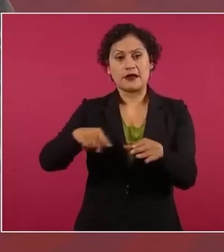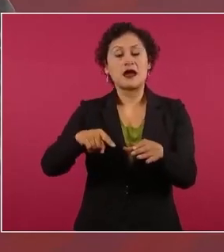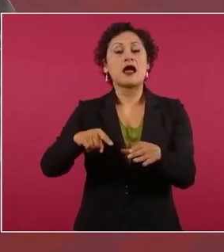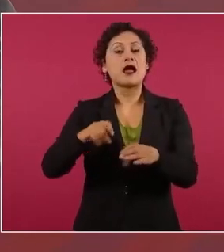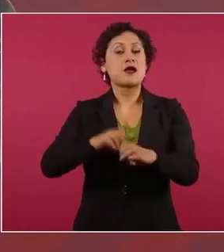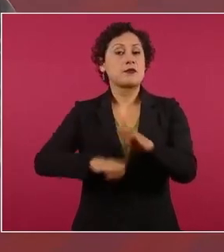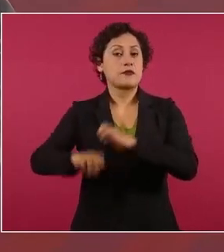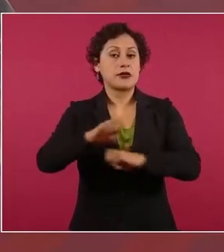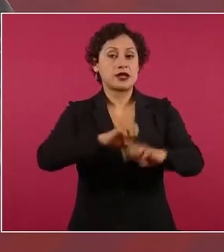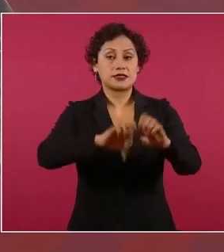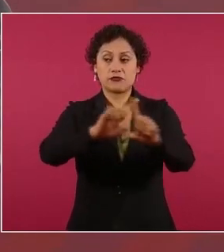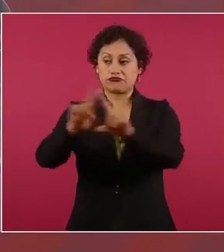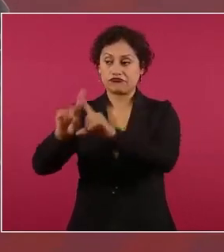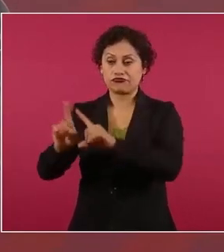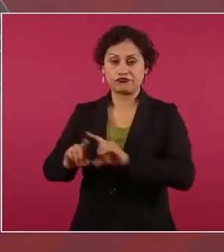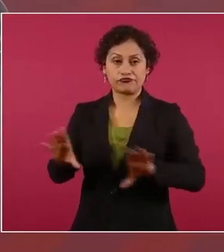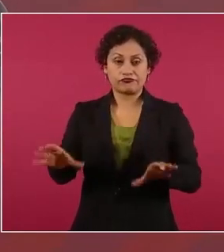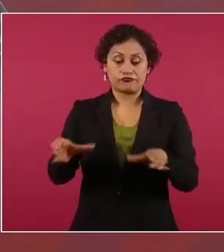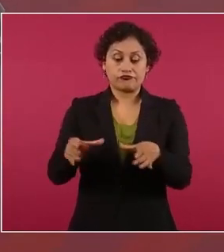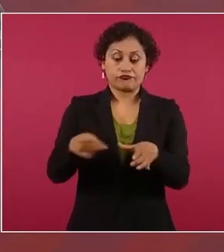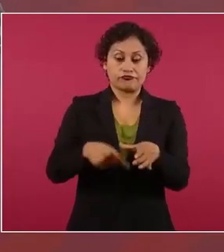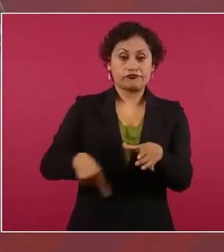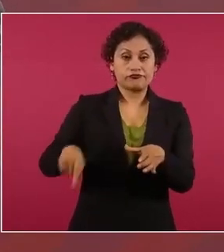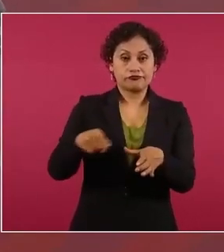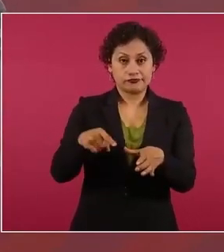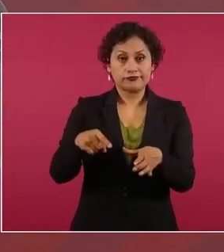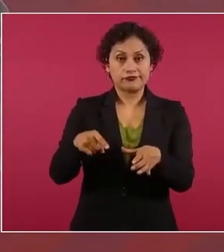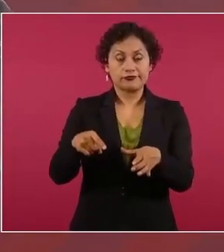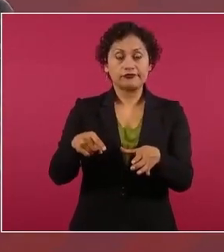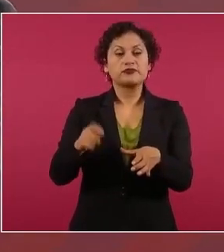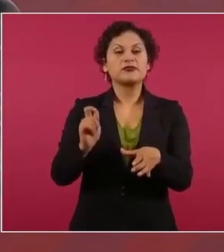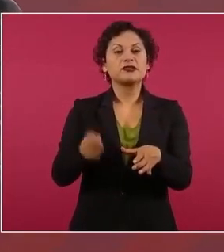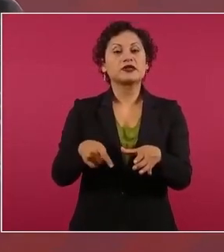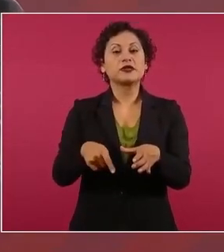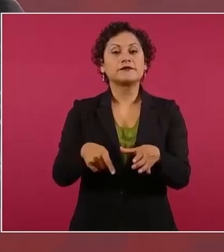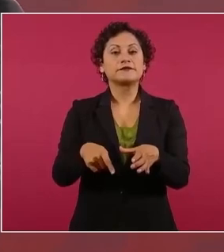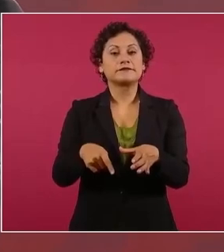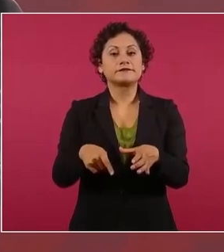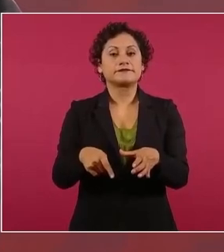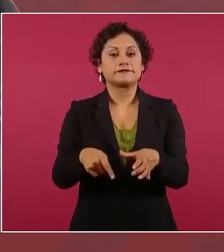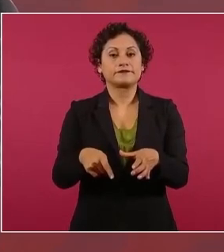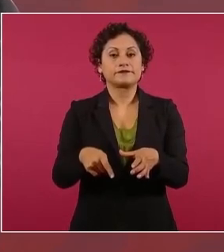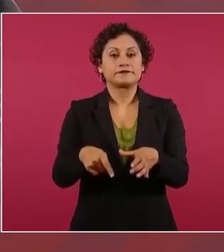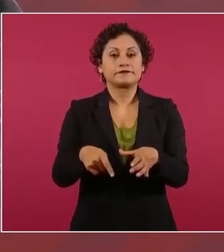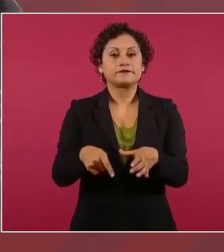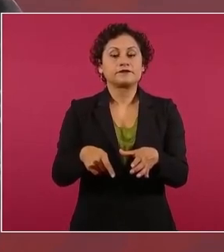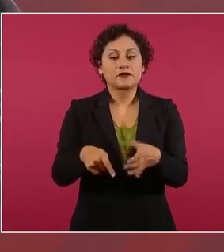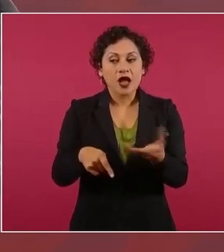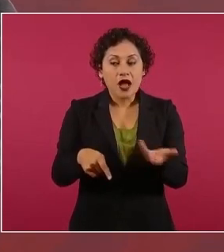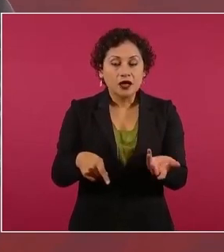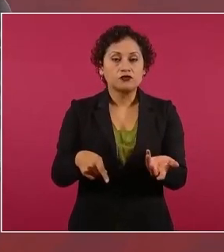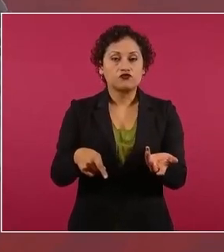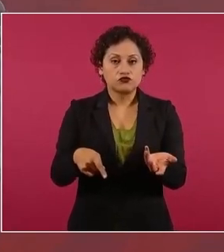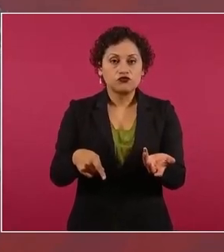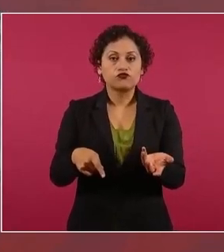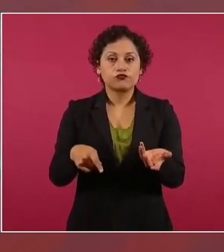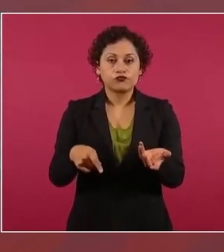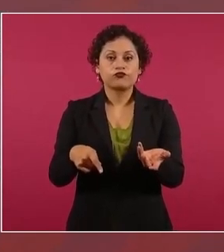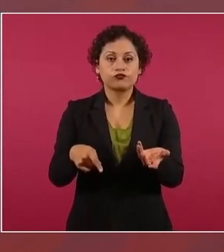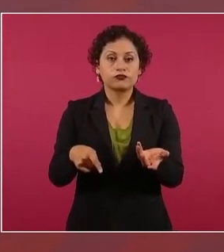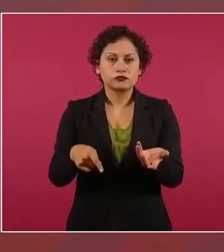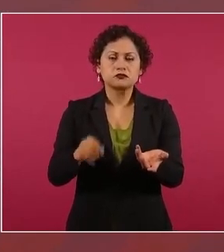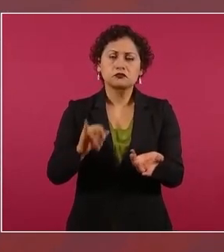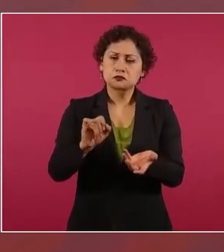organizaciones empresariales se meten a financiar la guerra